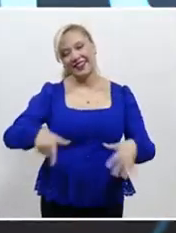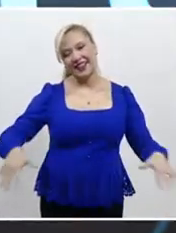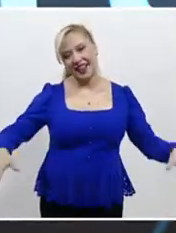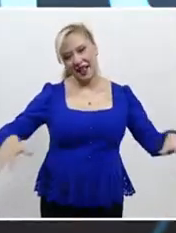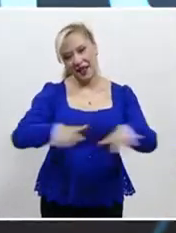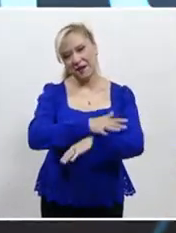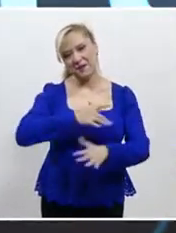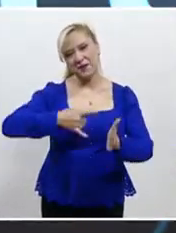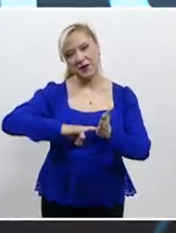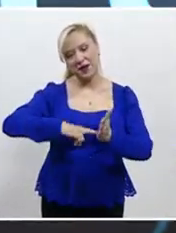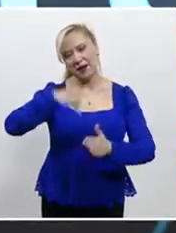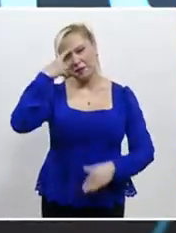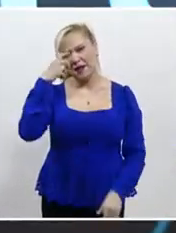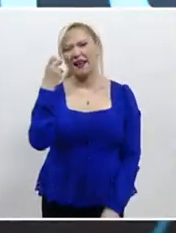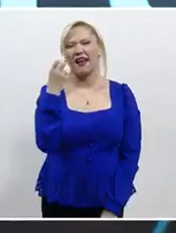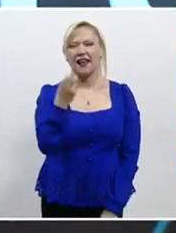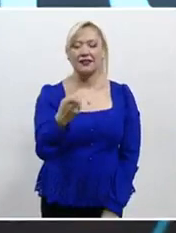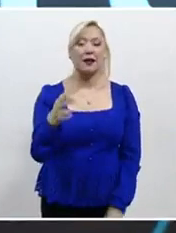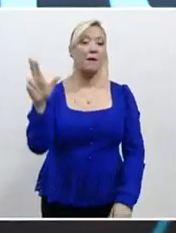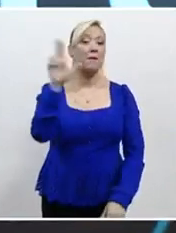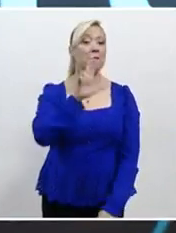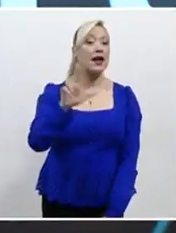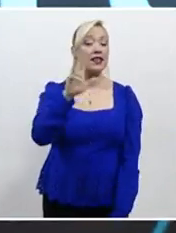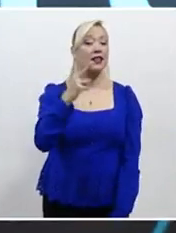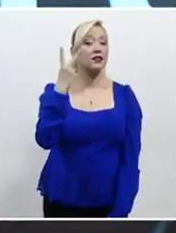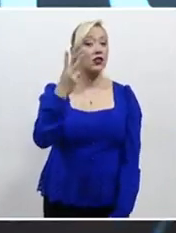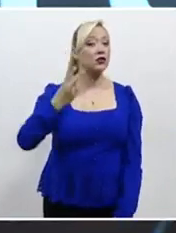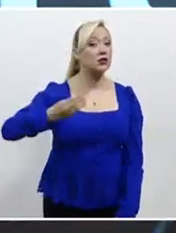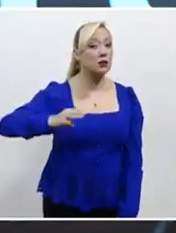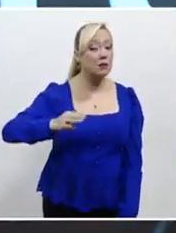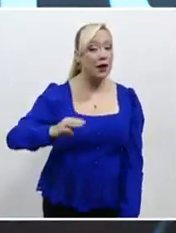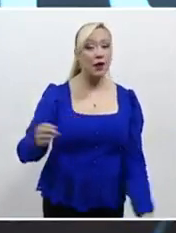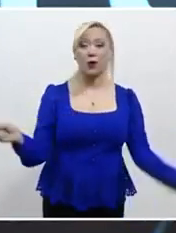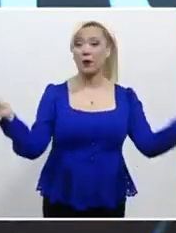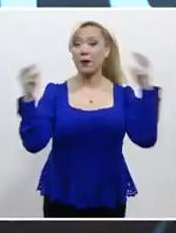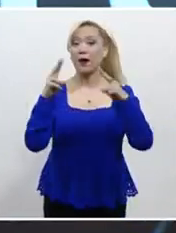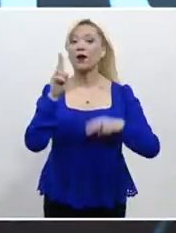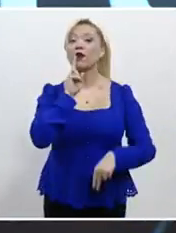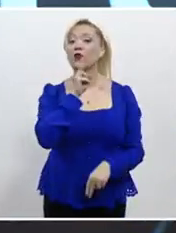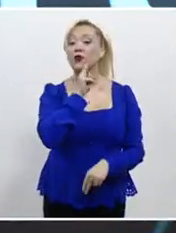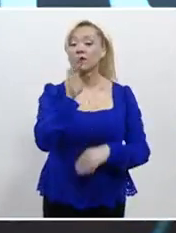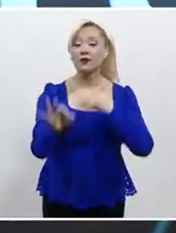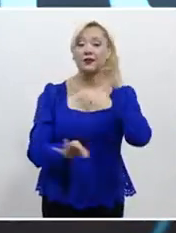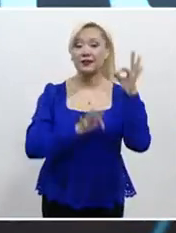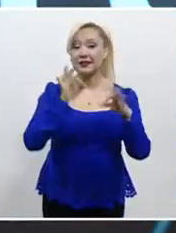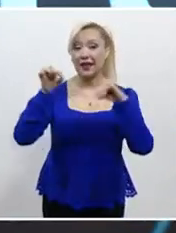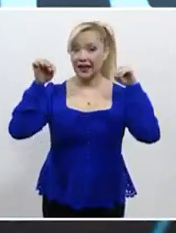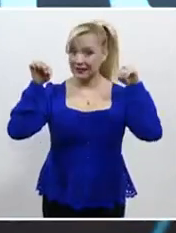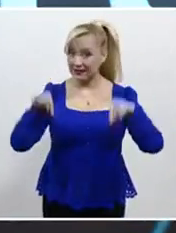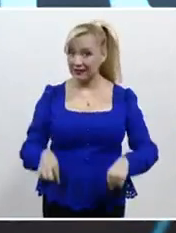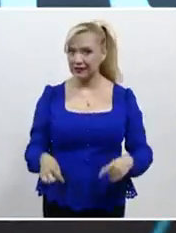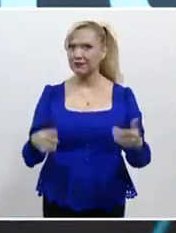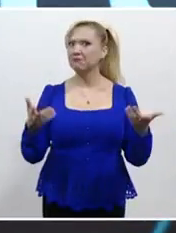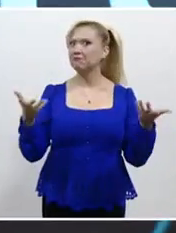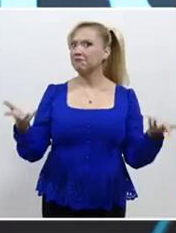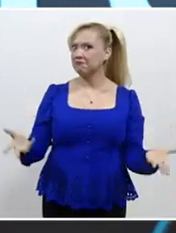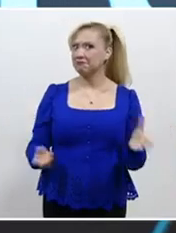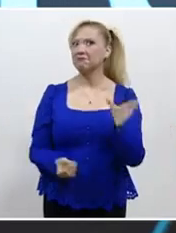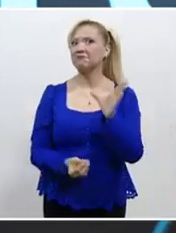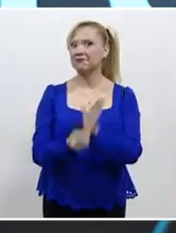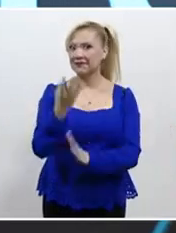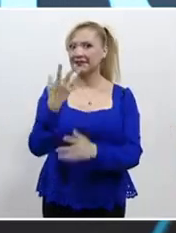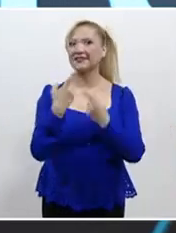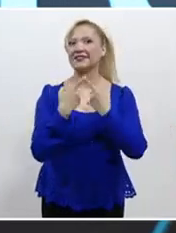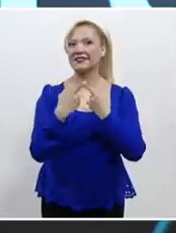transforma para usted. partir de este martes 2 de mayo, los espacios informativos del canal de televisión del Poder Judicial de la